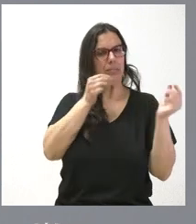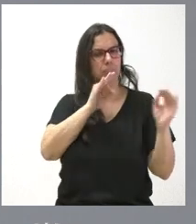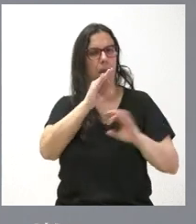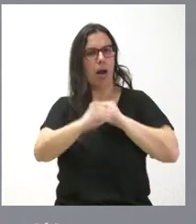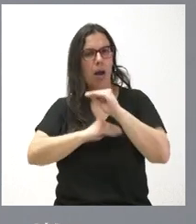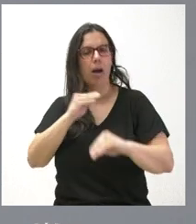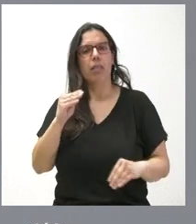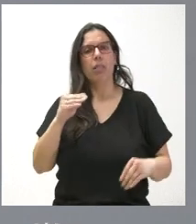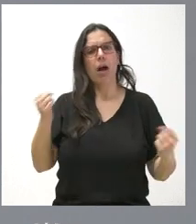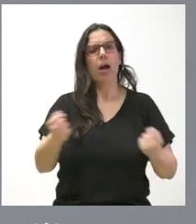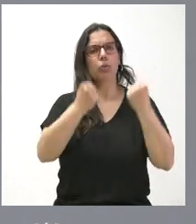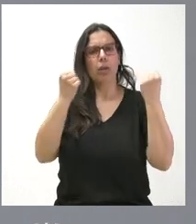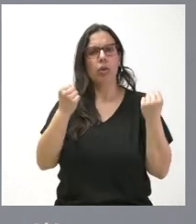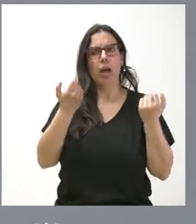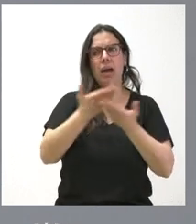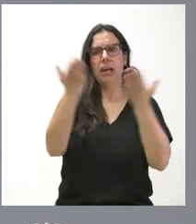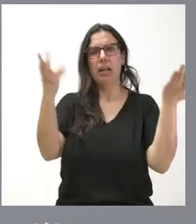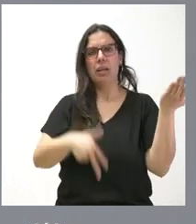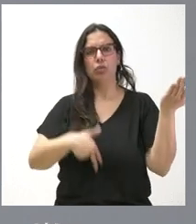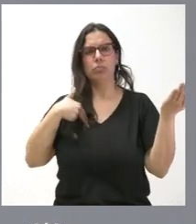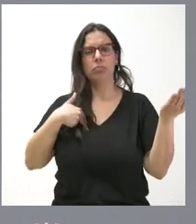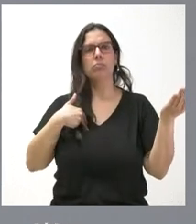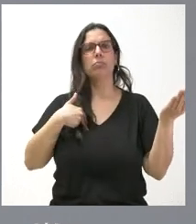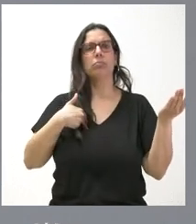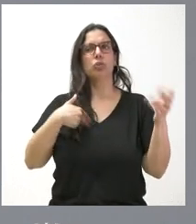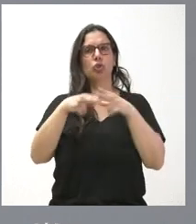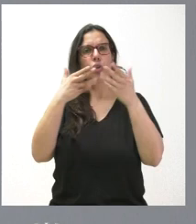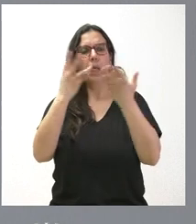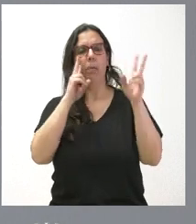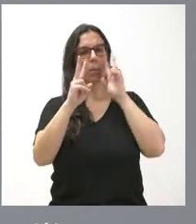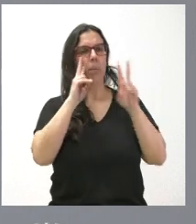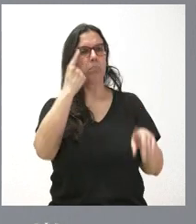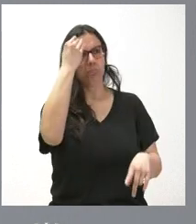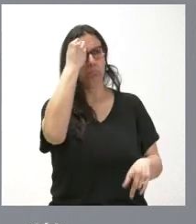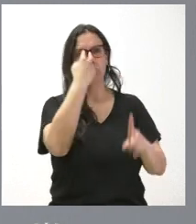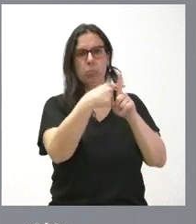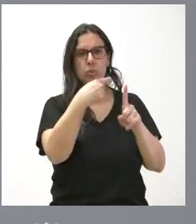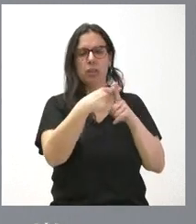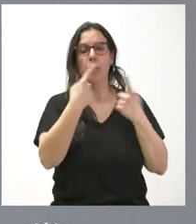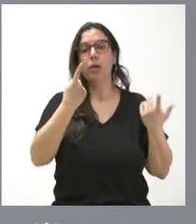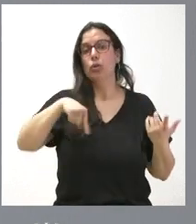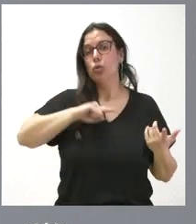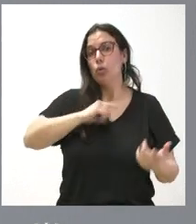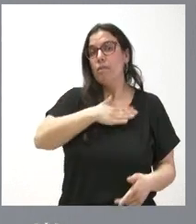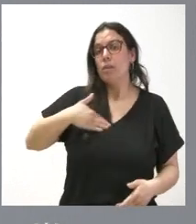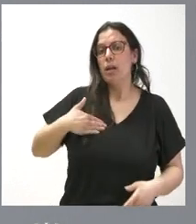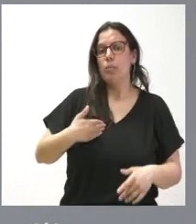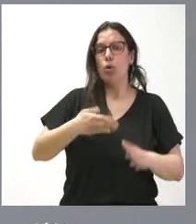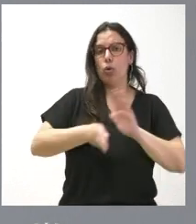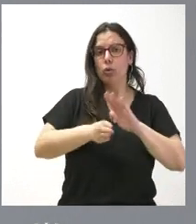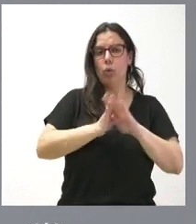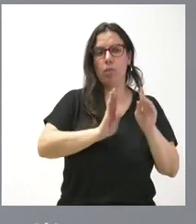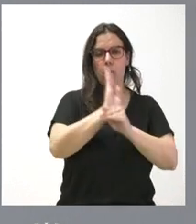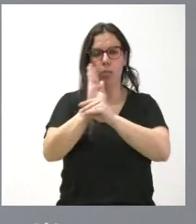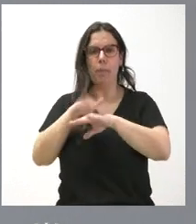creo que son actuaciones que son bien valoradas por el conjunto de los ciudadanos y por las entidades independientes. Y nuestra idea es seguirlas fortaleciendo. En esta dirección